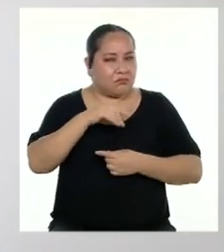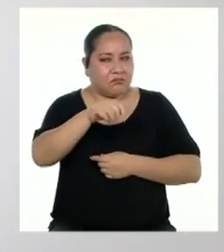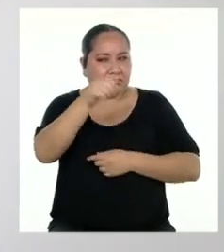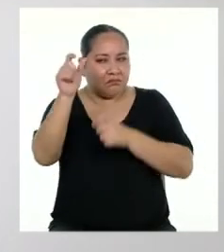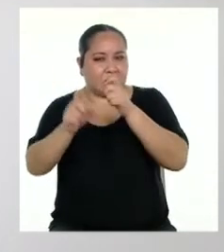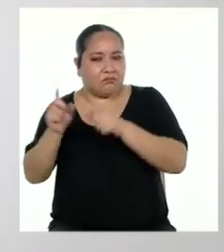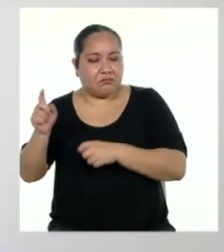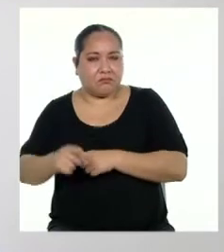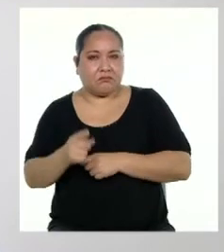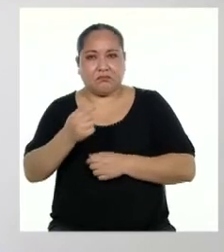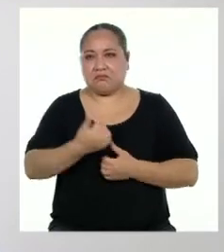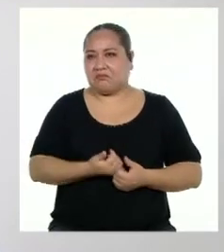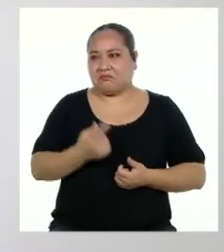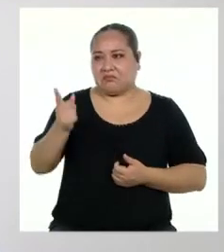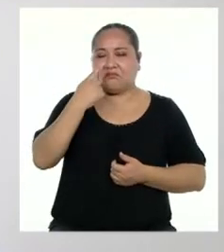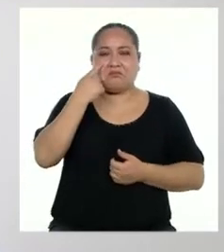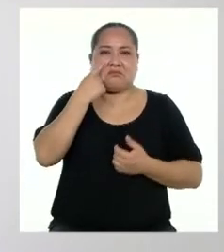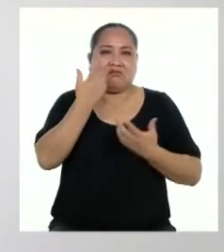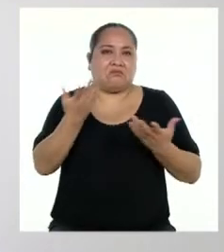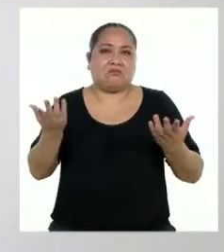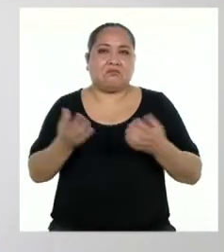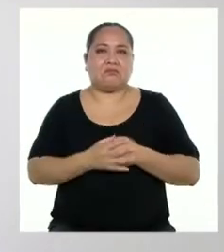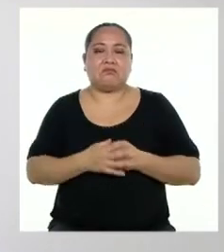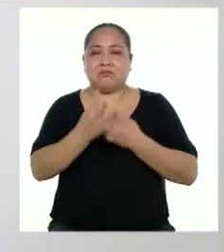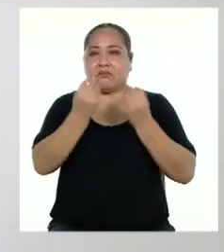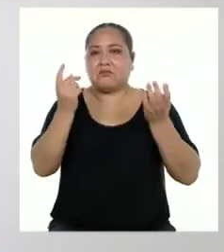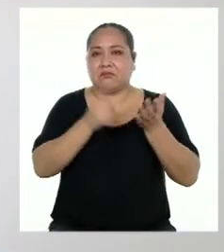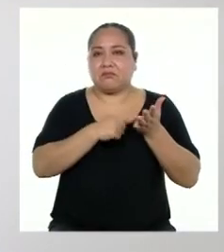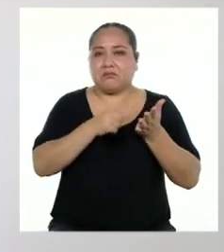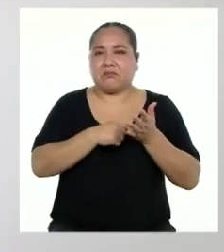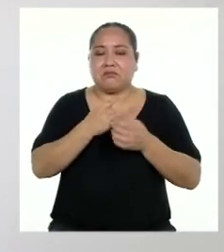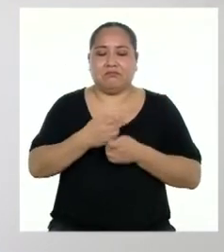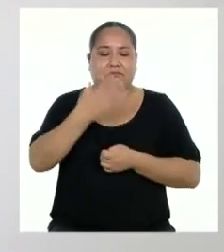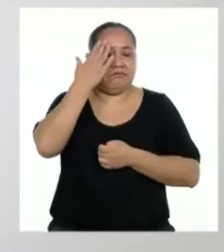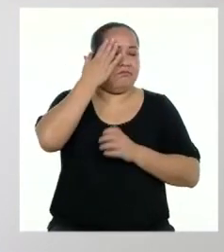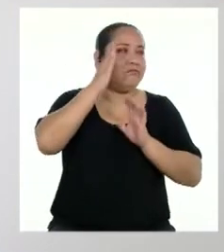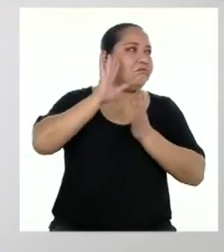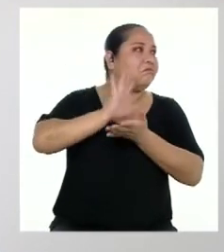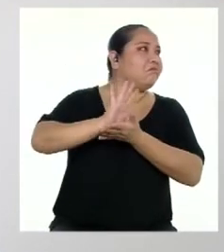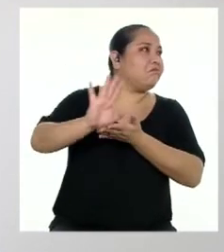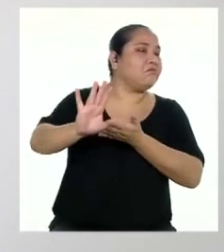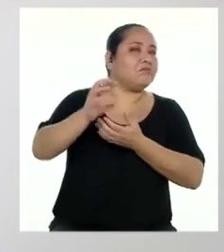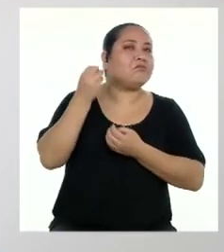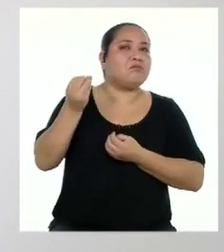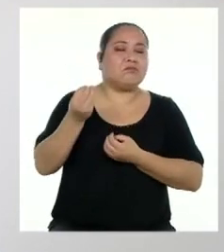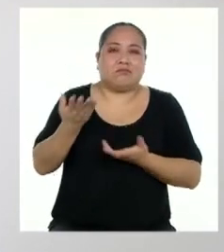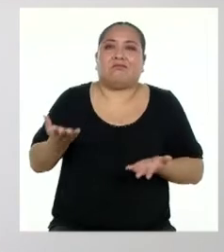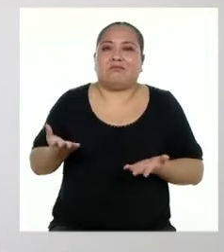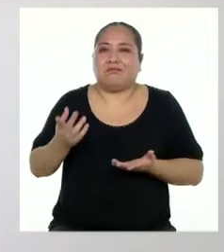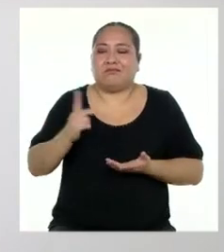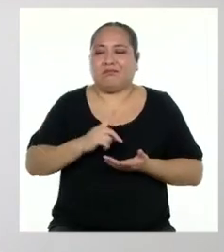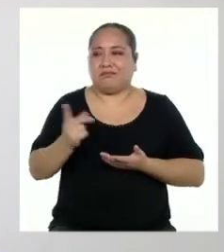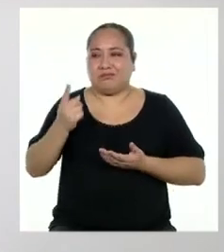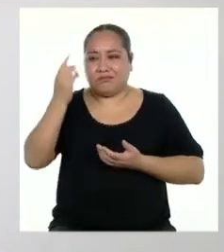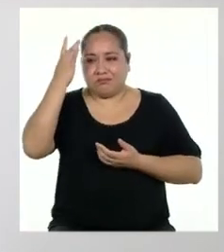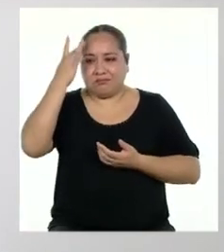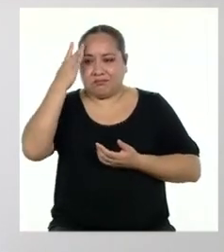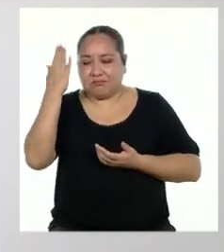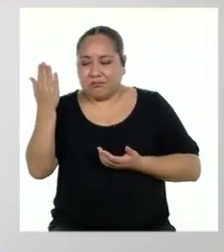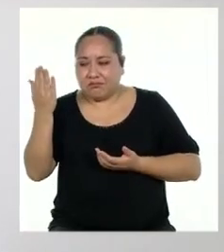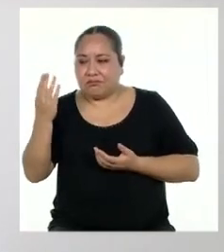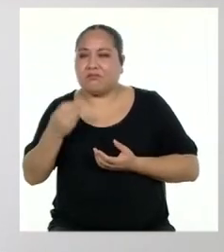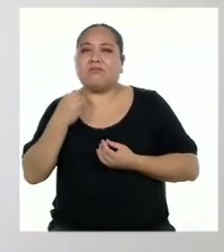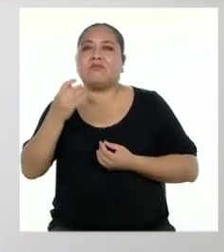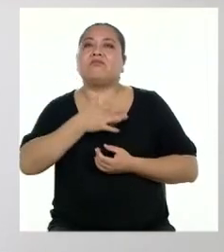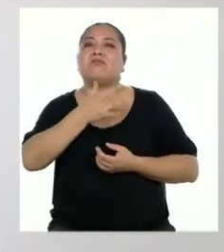realidades que son desconocidas. Muchas veces la indiferencia es porque somos incapaces de ponernos en